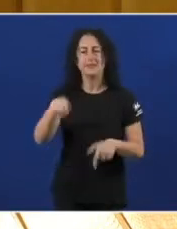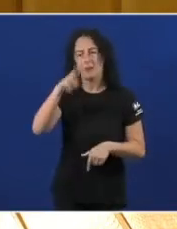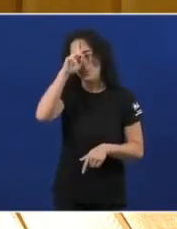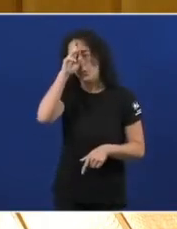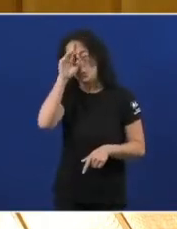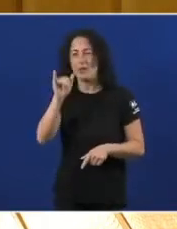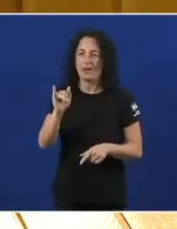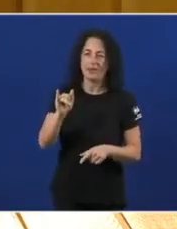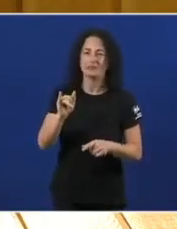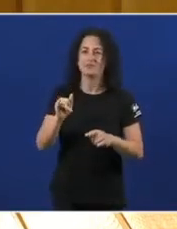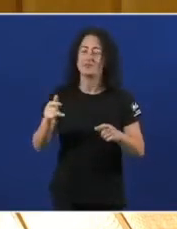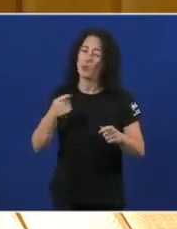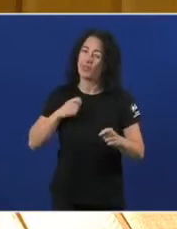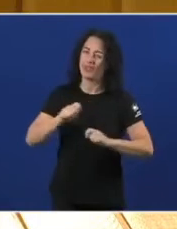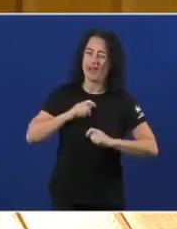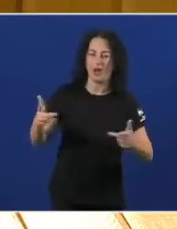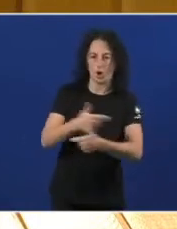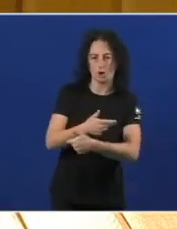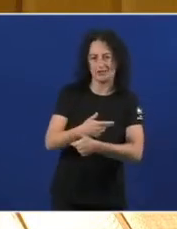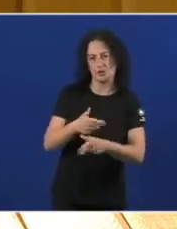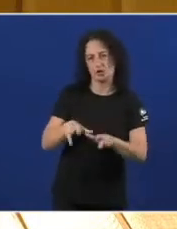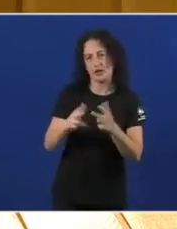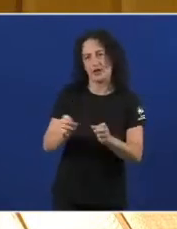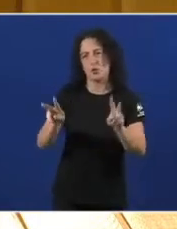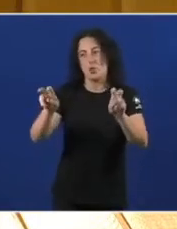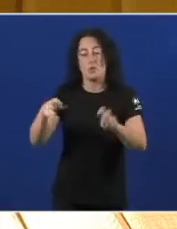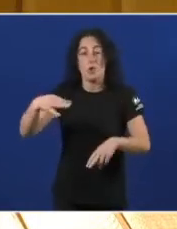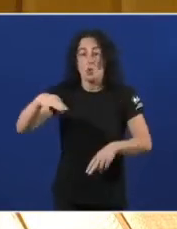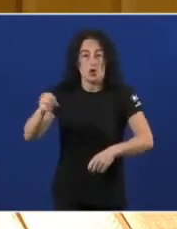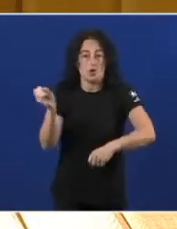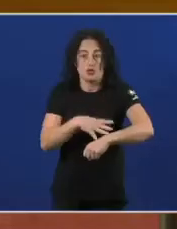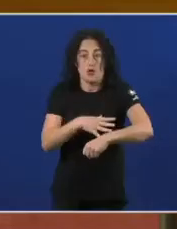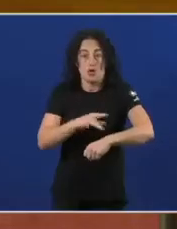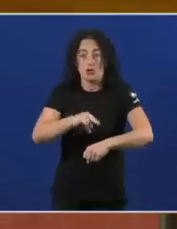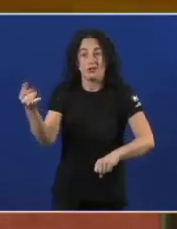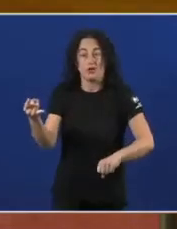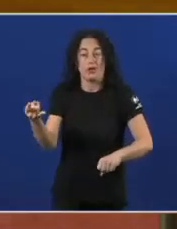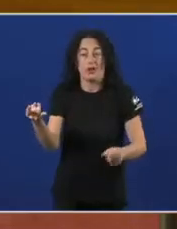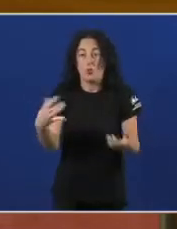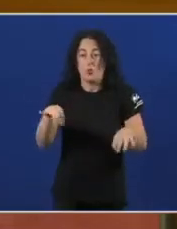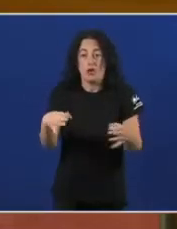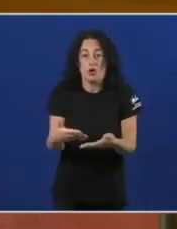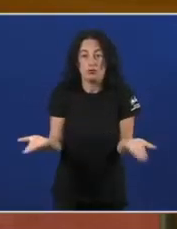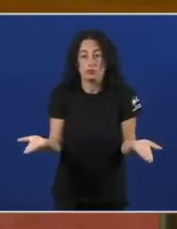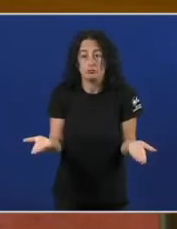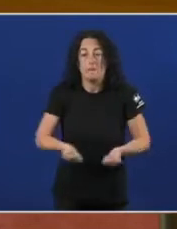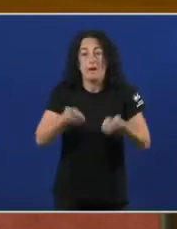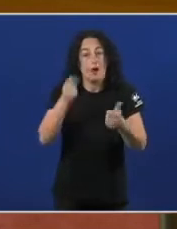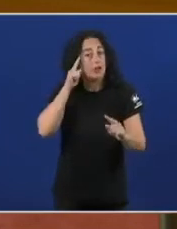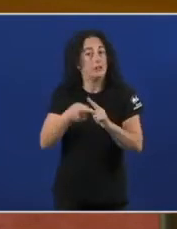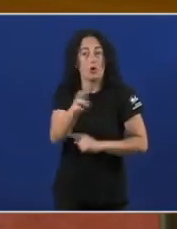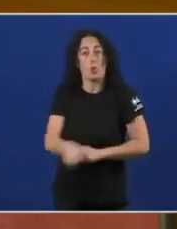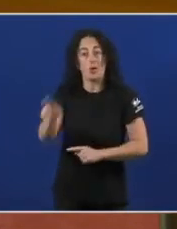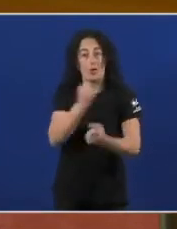novos recortes sociais Pero é evidente Que son os únicos fondos Extraordinarios Que imos ter Para recuperación